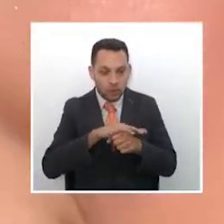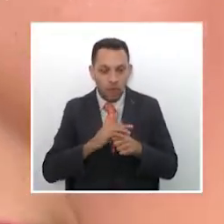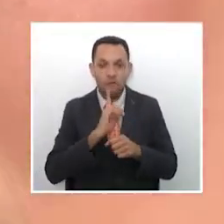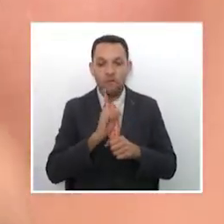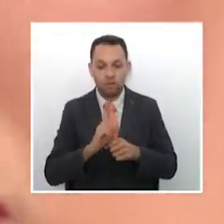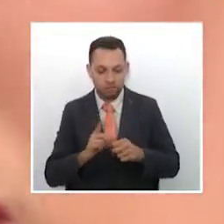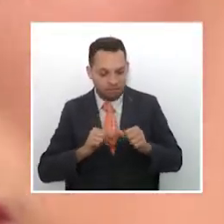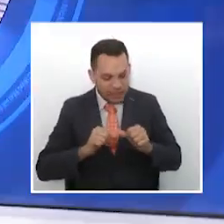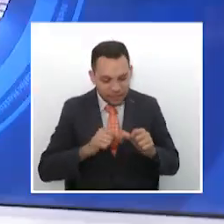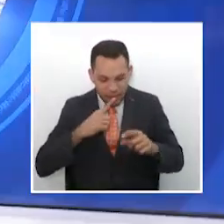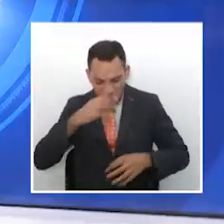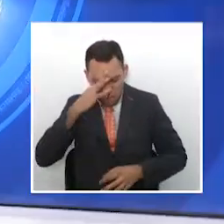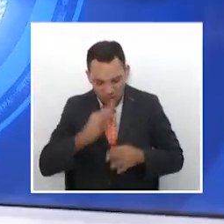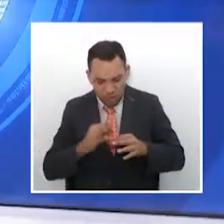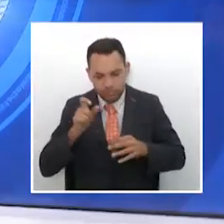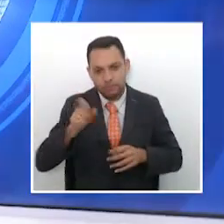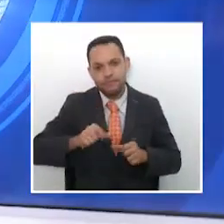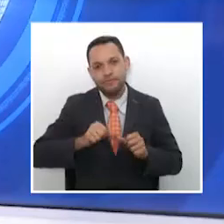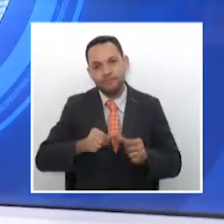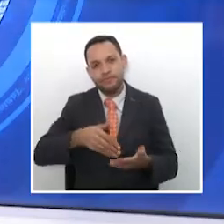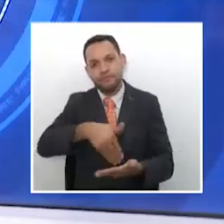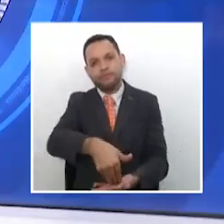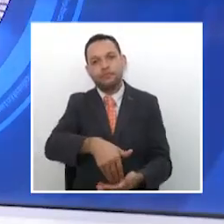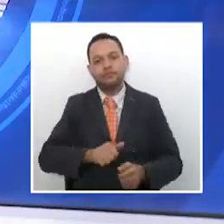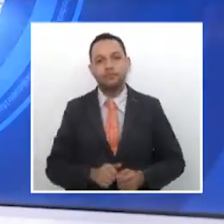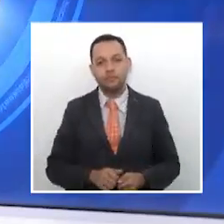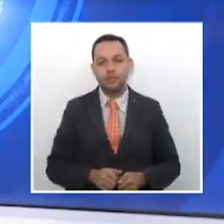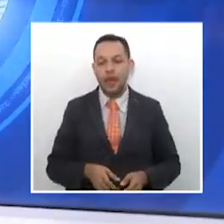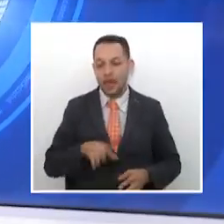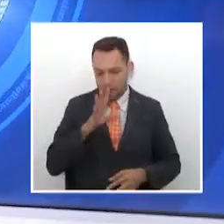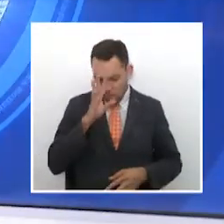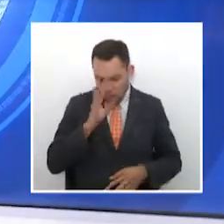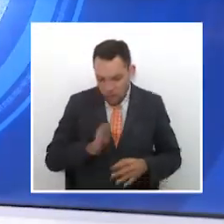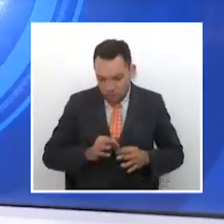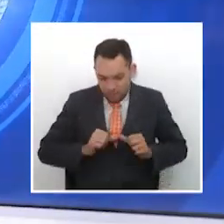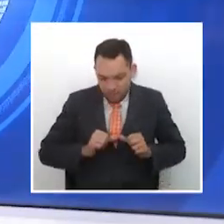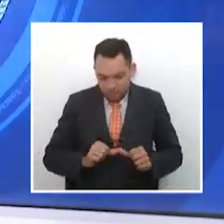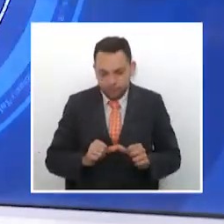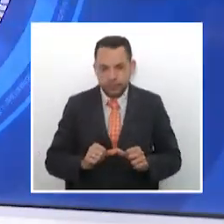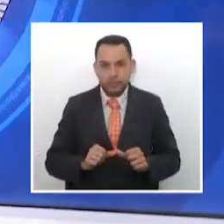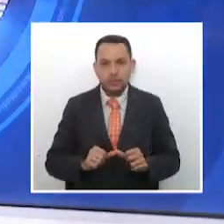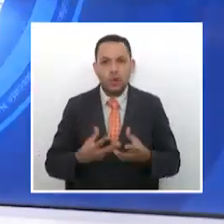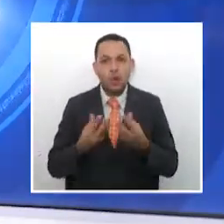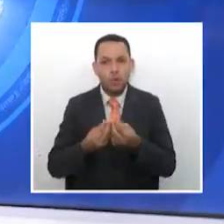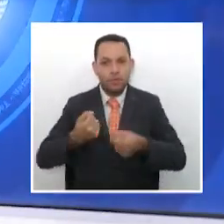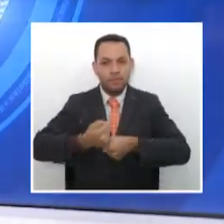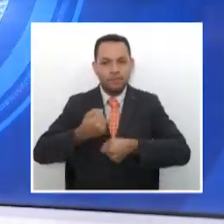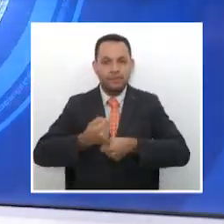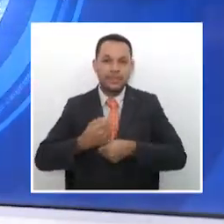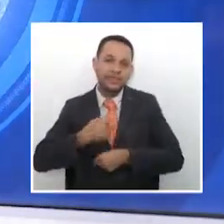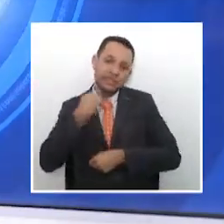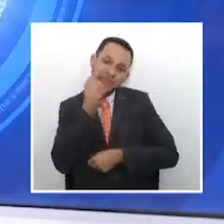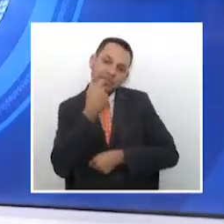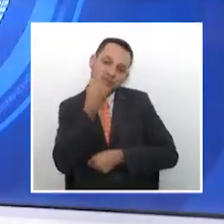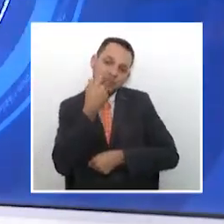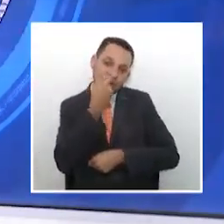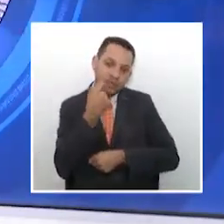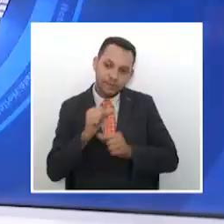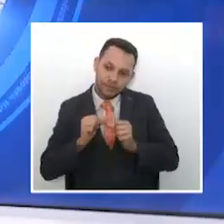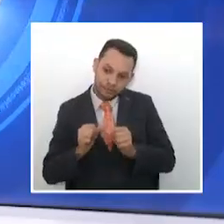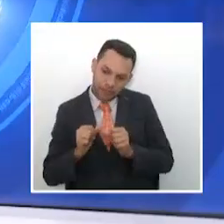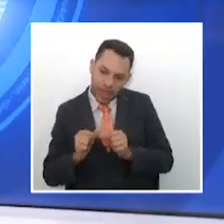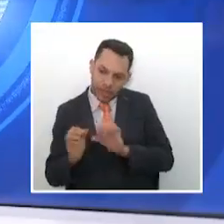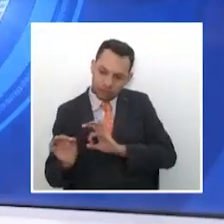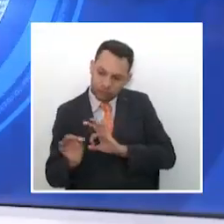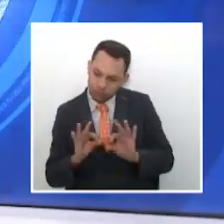hay que tener fe. Y la fe no se puede perder. El gremio odontológico tiene disquepancias acerca de mantener o no los